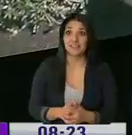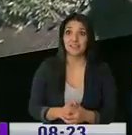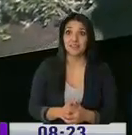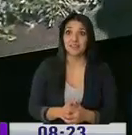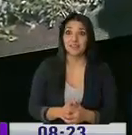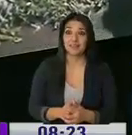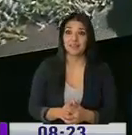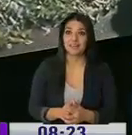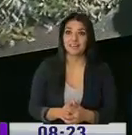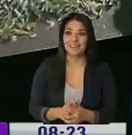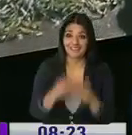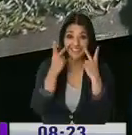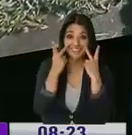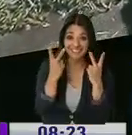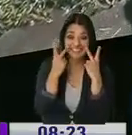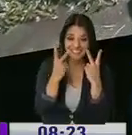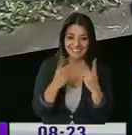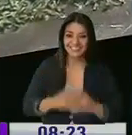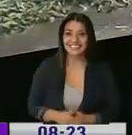Ahí le quiero ver.